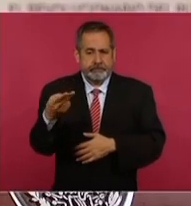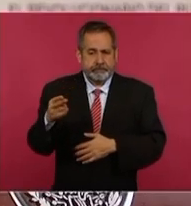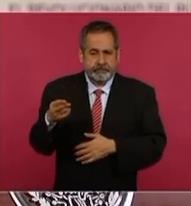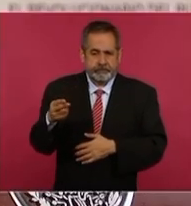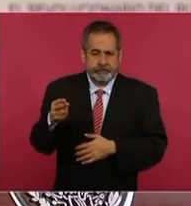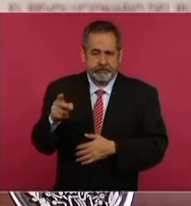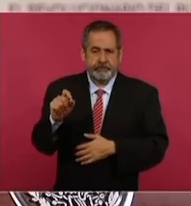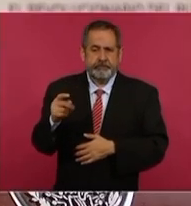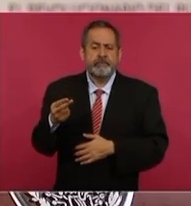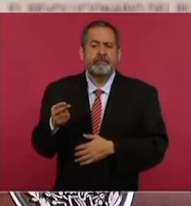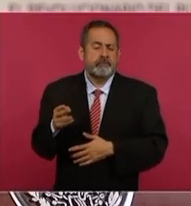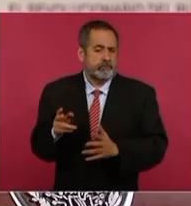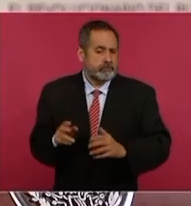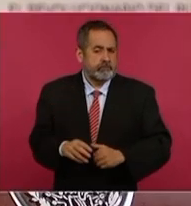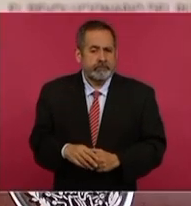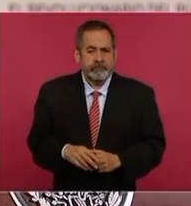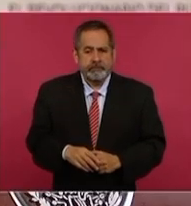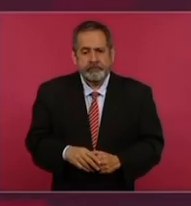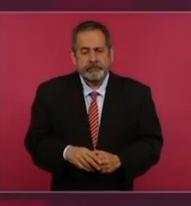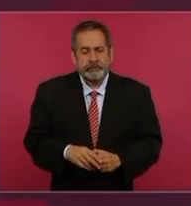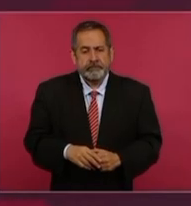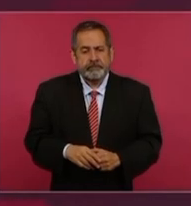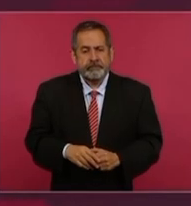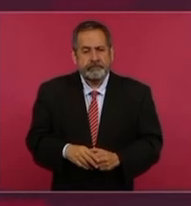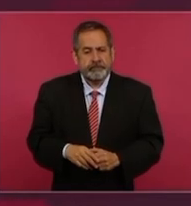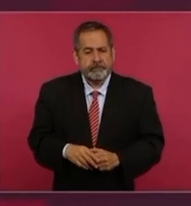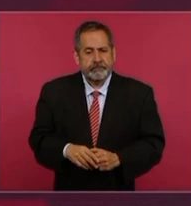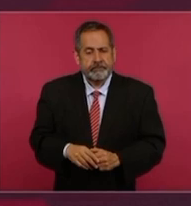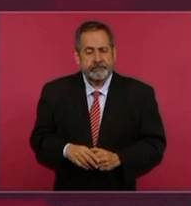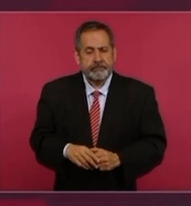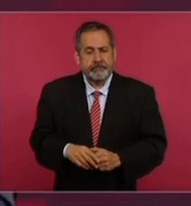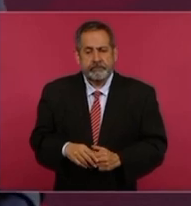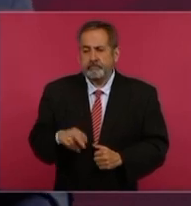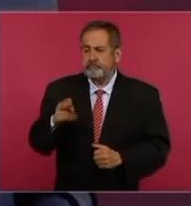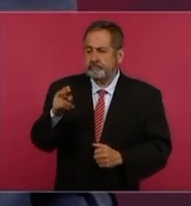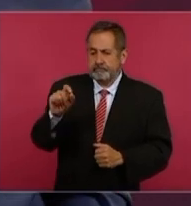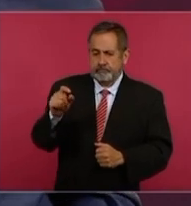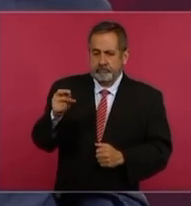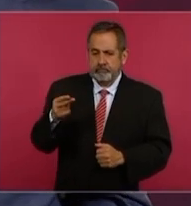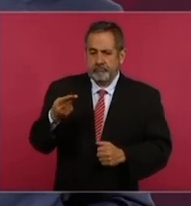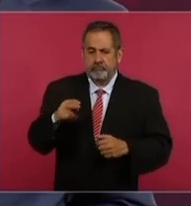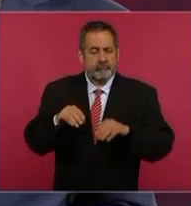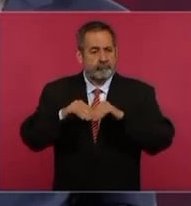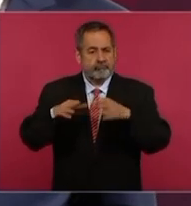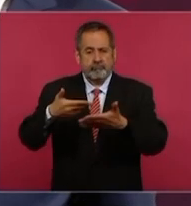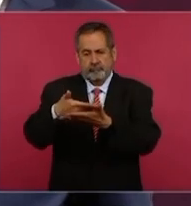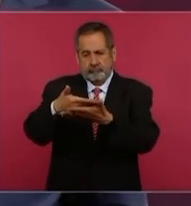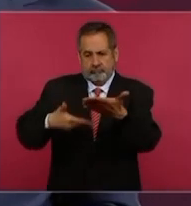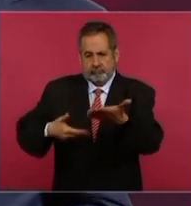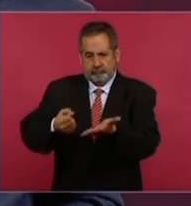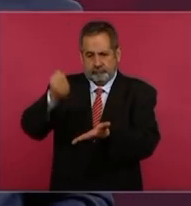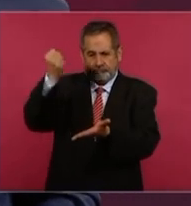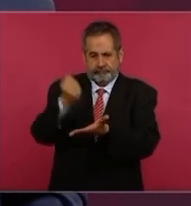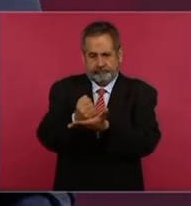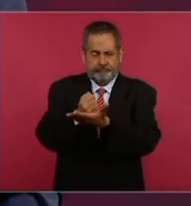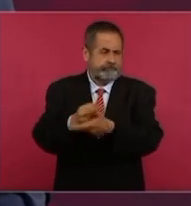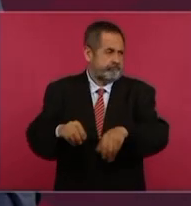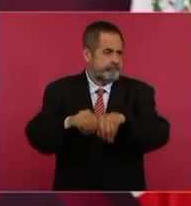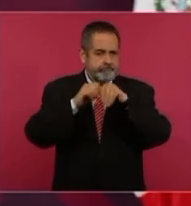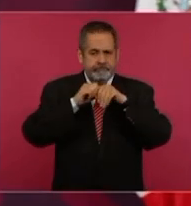se dé a conocer un decreto por el cual